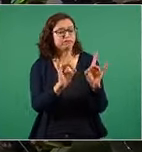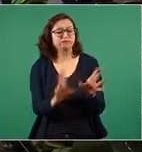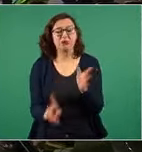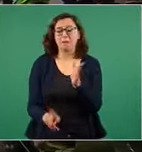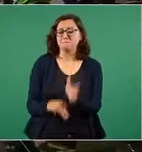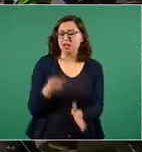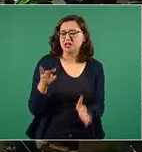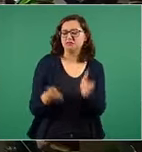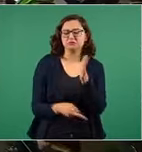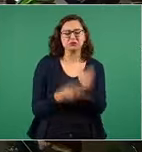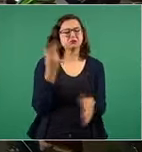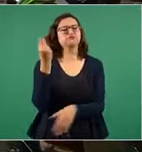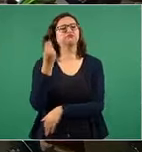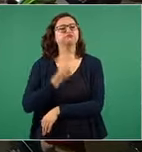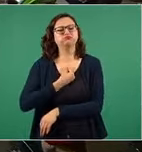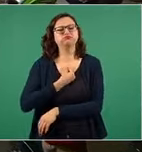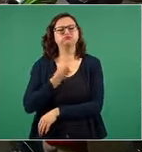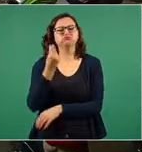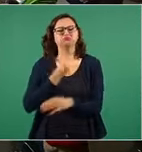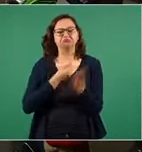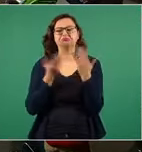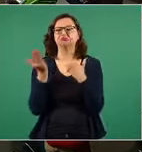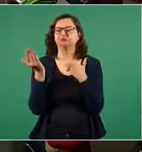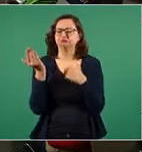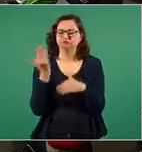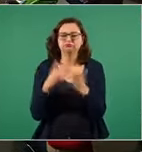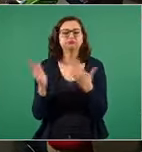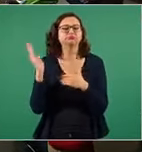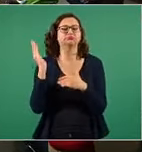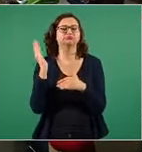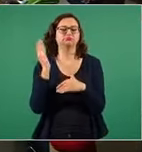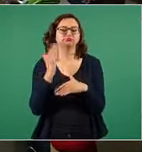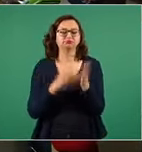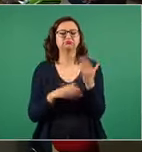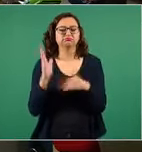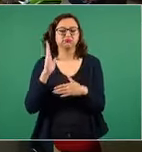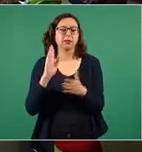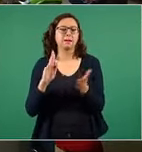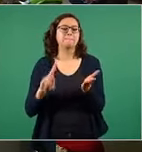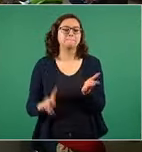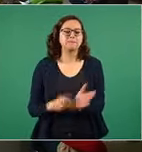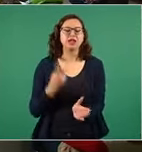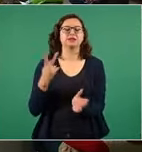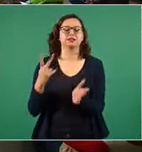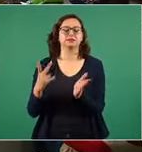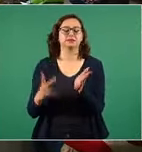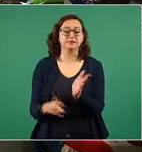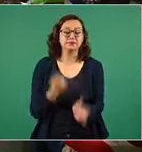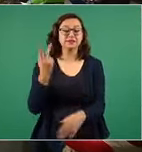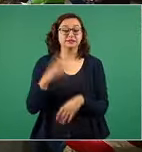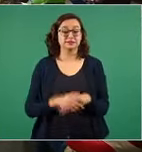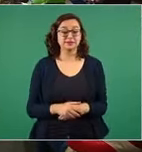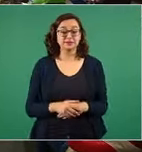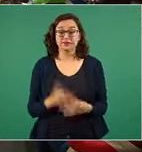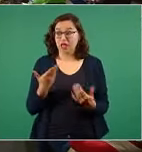sigue siendo